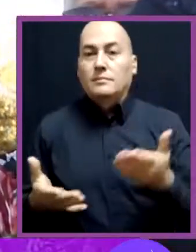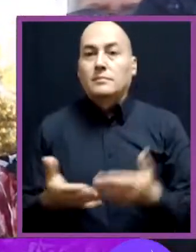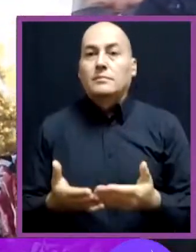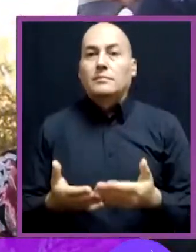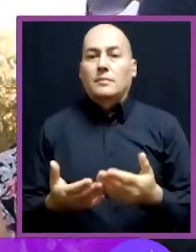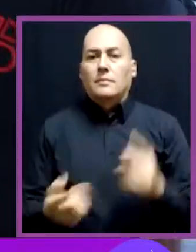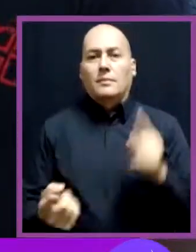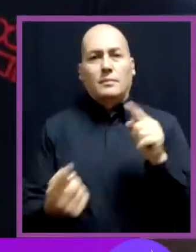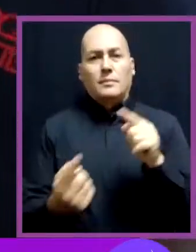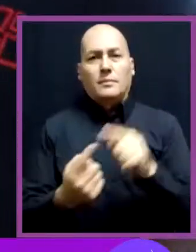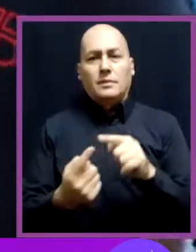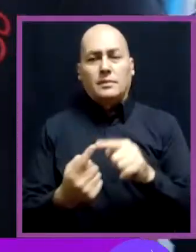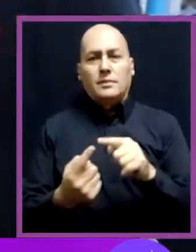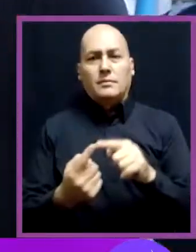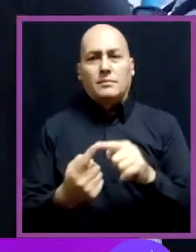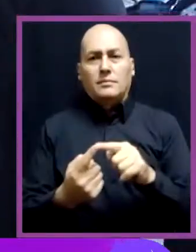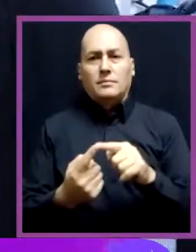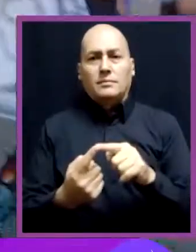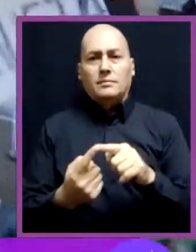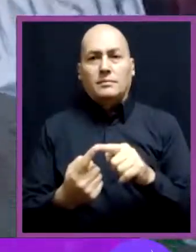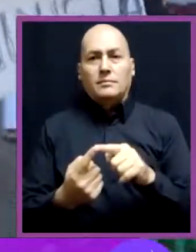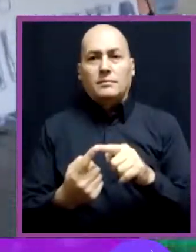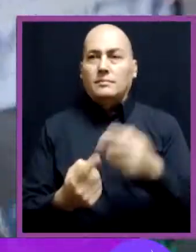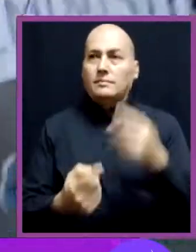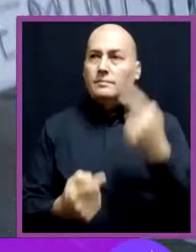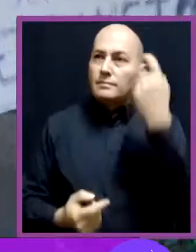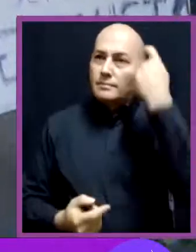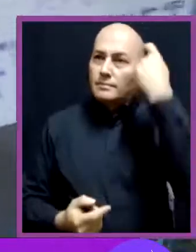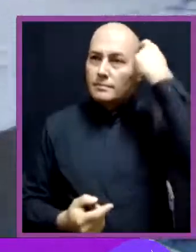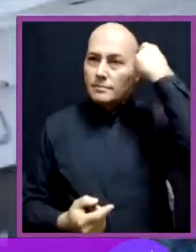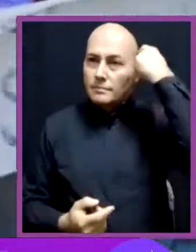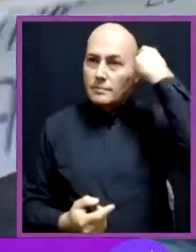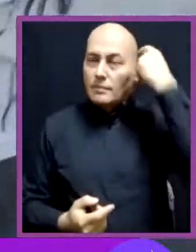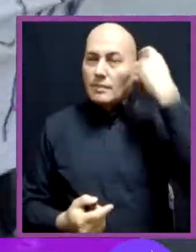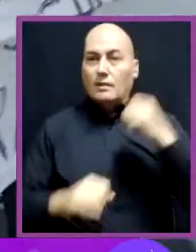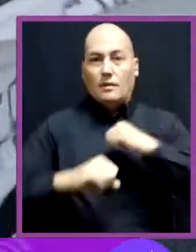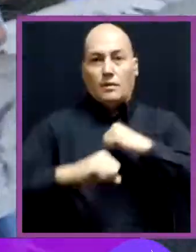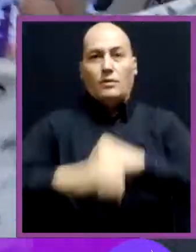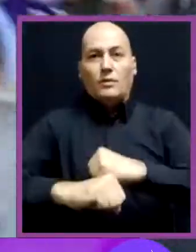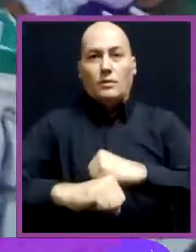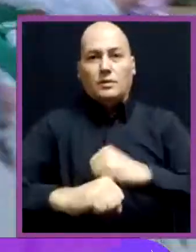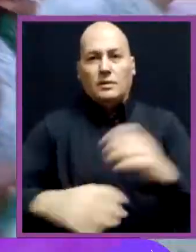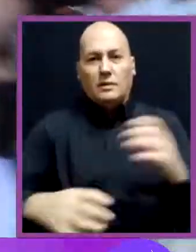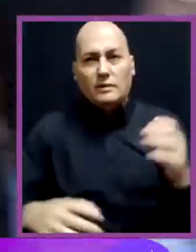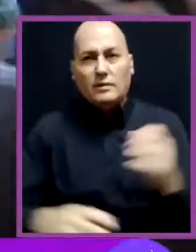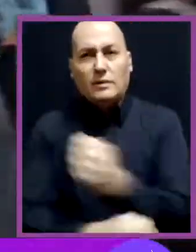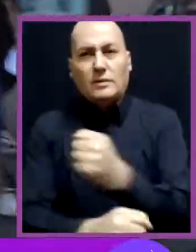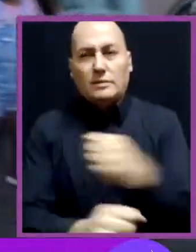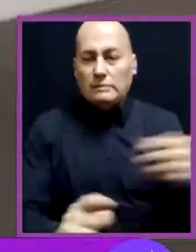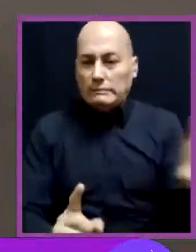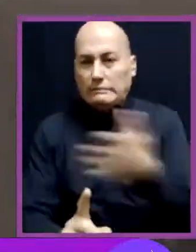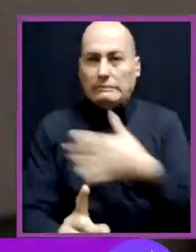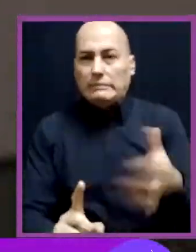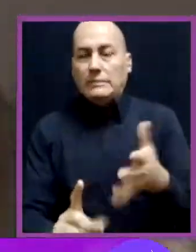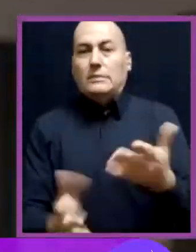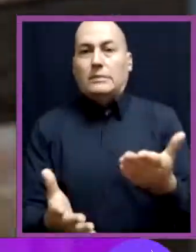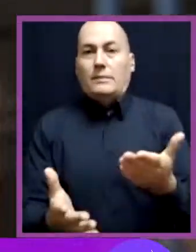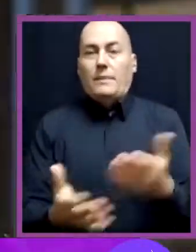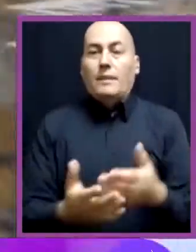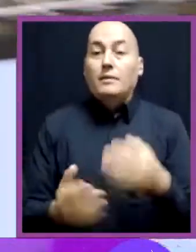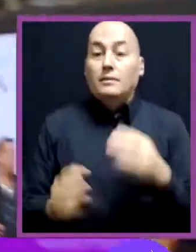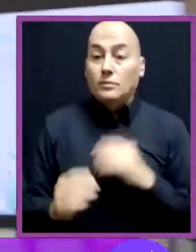Así, participamos en las jornadas de concientización contra la violencia y junto a su familia nos hicimos